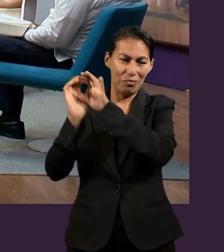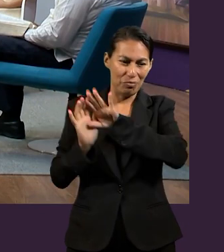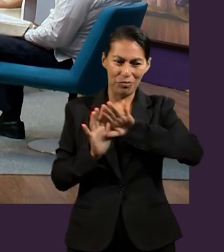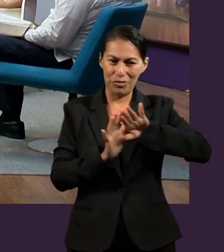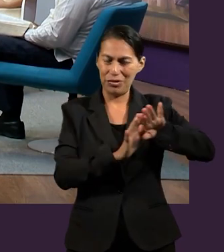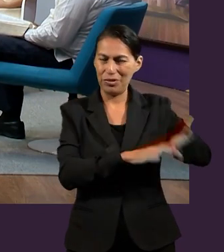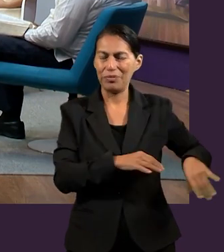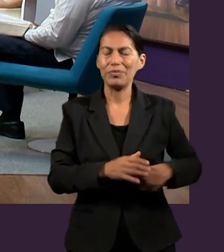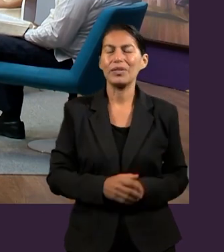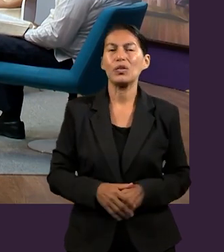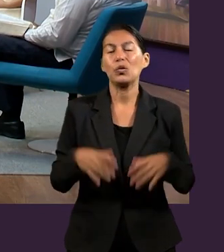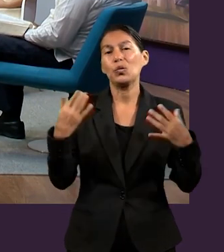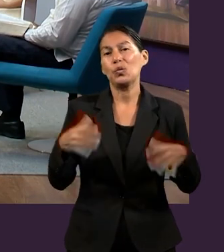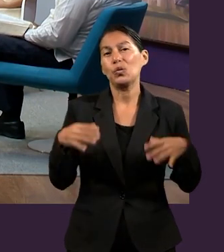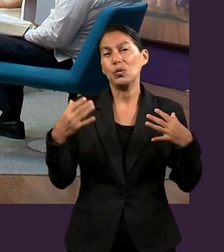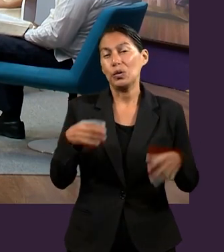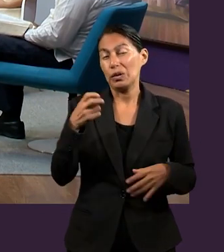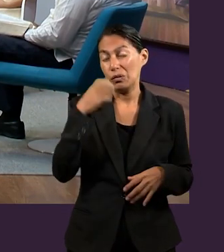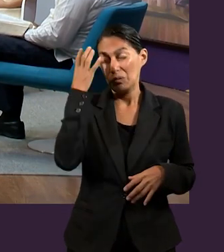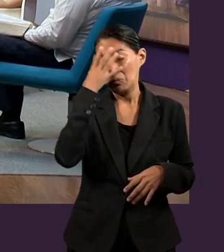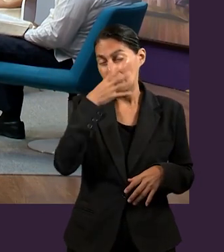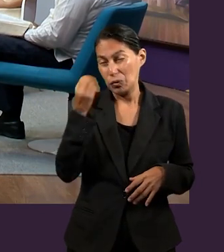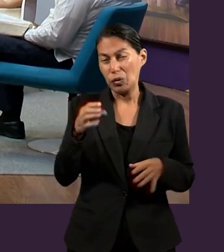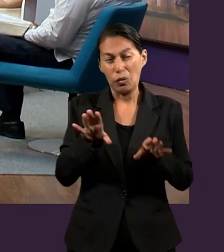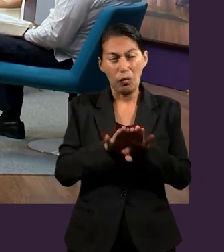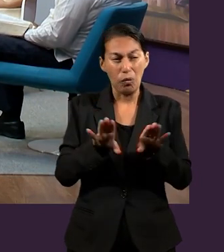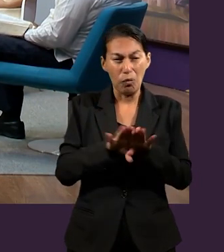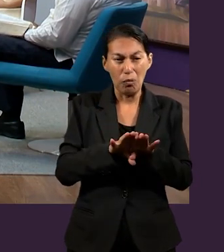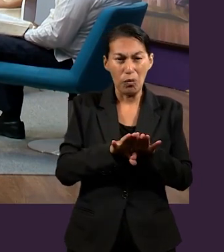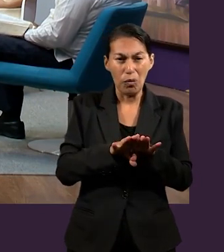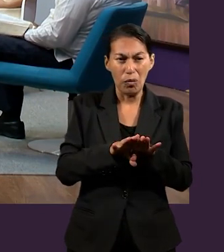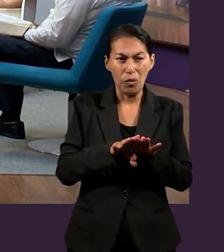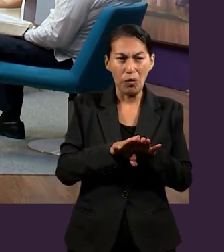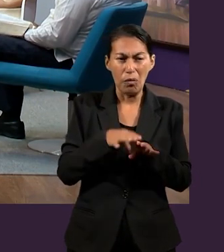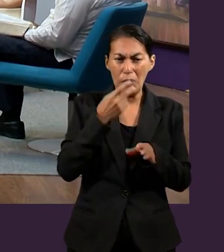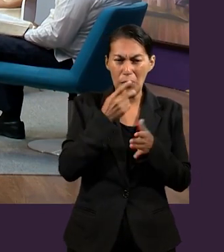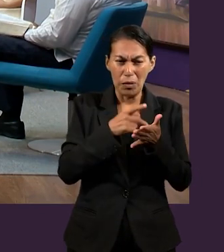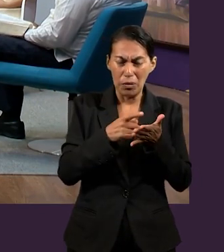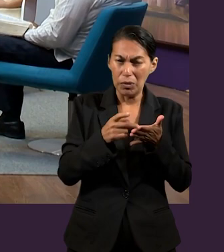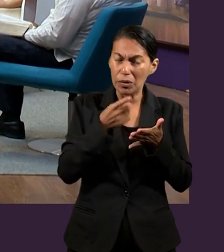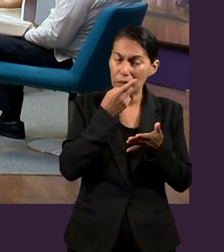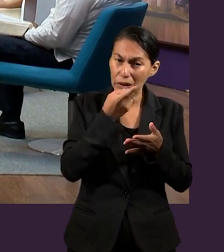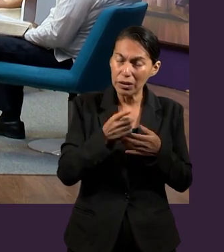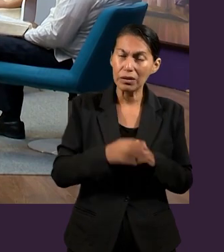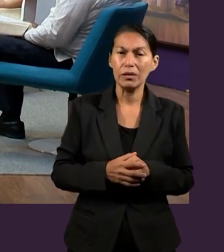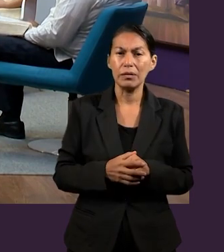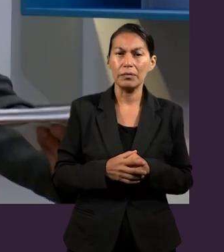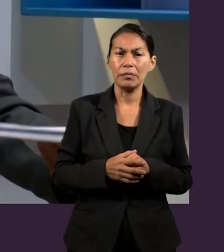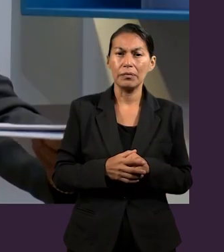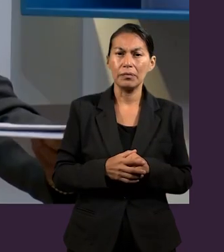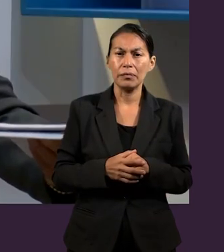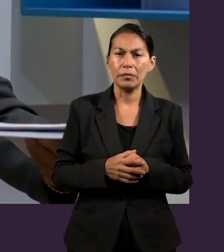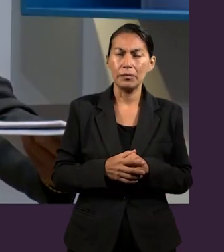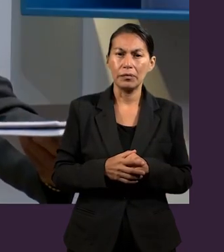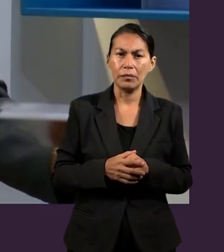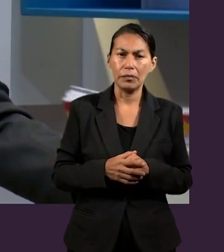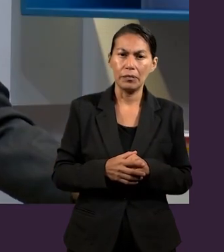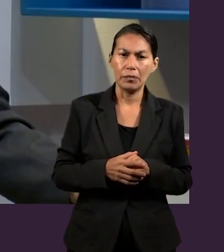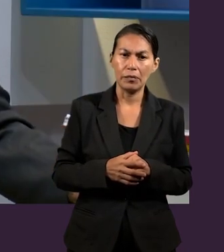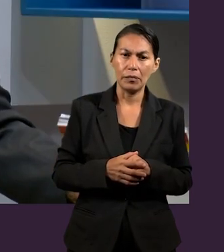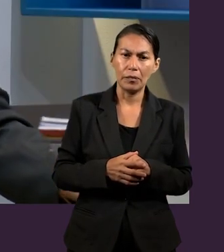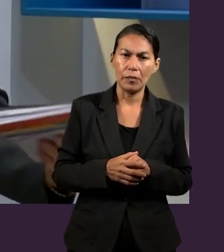la forma tan profunda, pero cómo lo hace también tan sencillo, el apóstol Pablo es